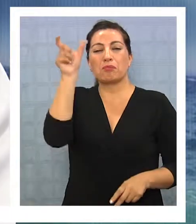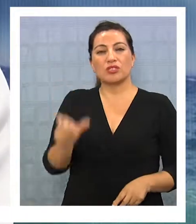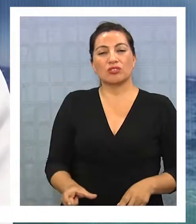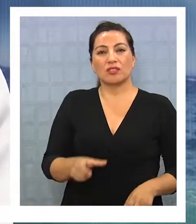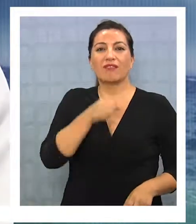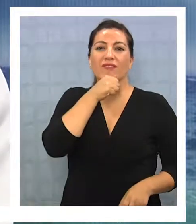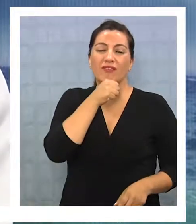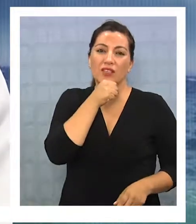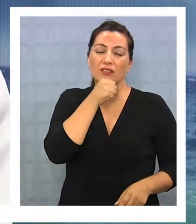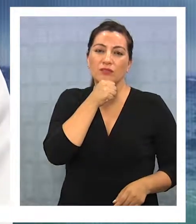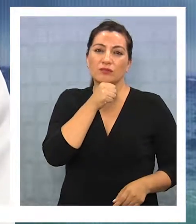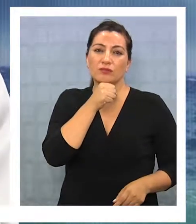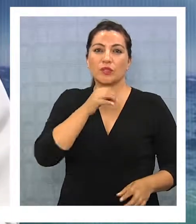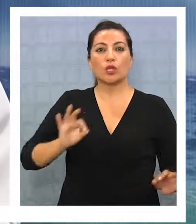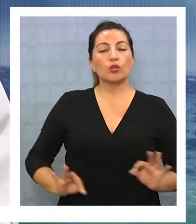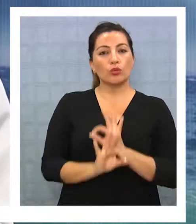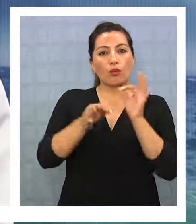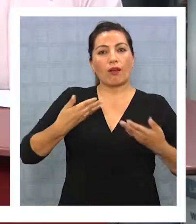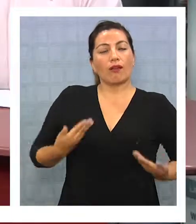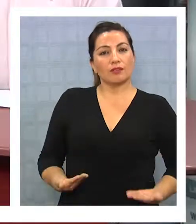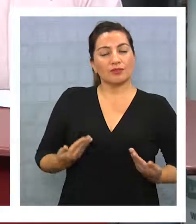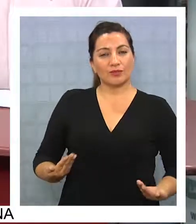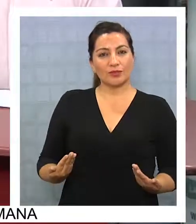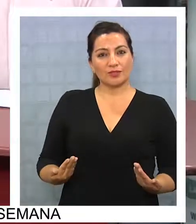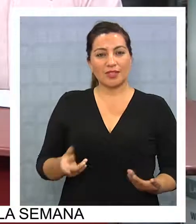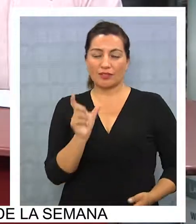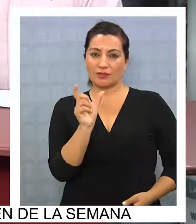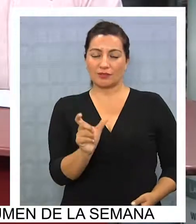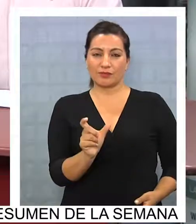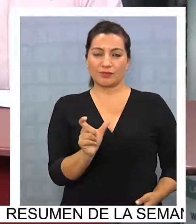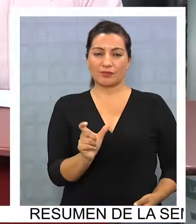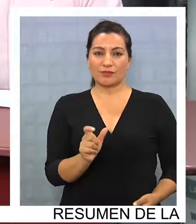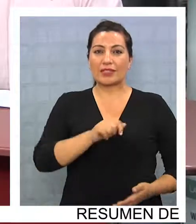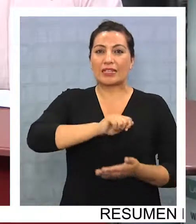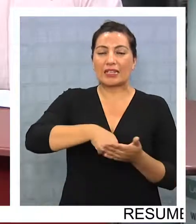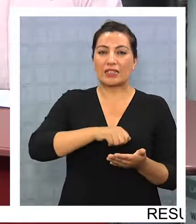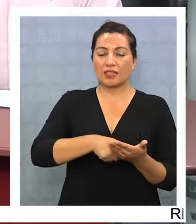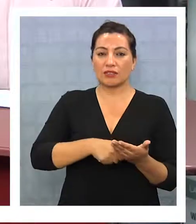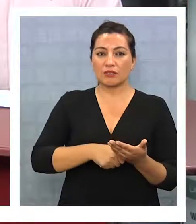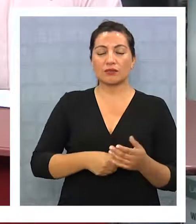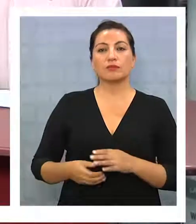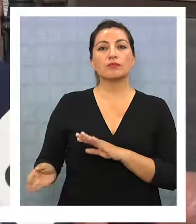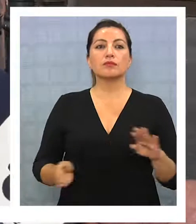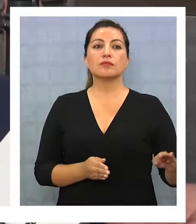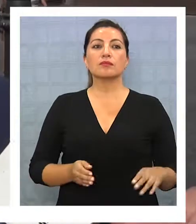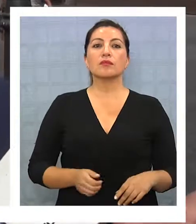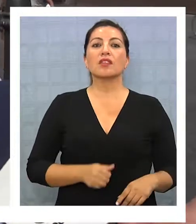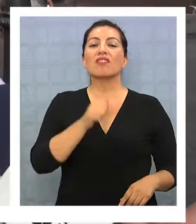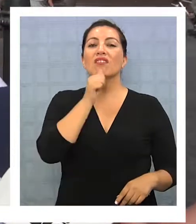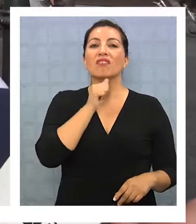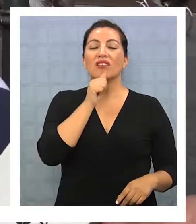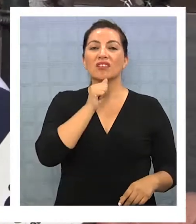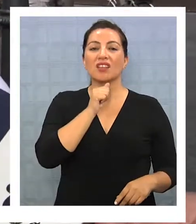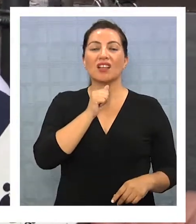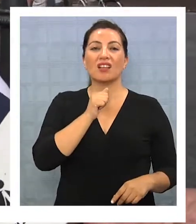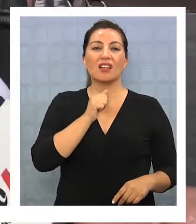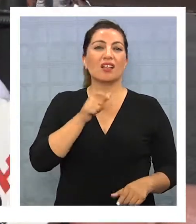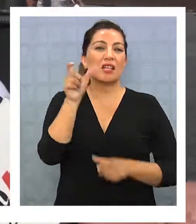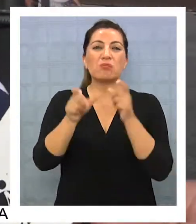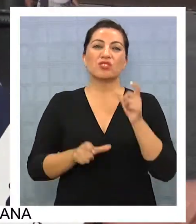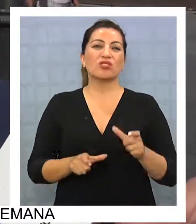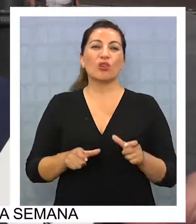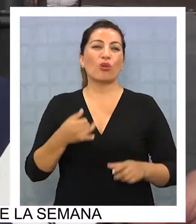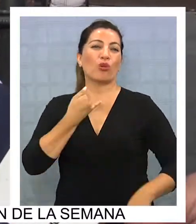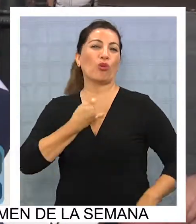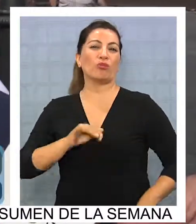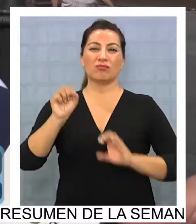mayores, no se ha actualizado el registro electoral. Lo que pasa es que la gente está como desencantada